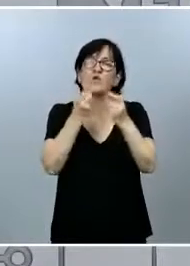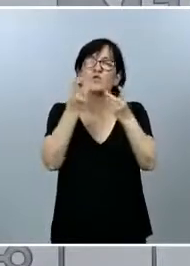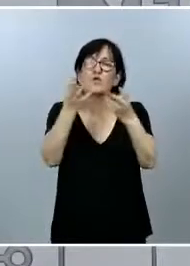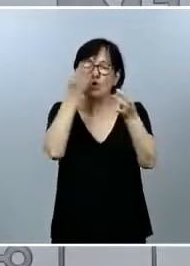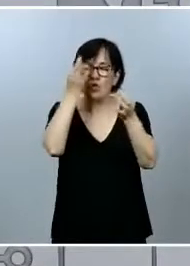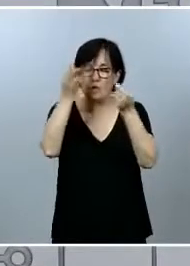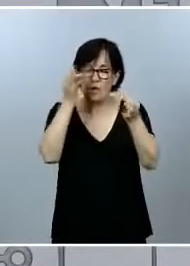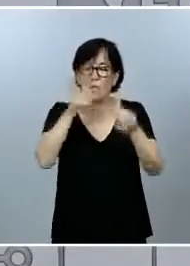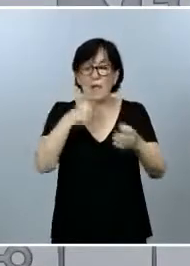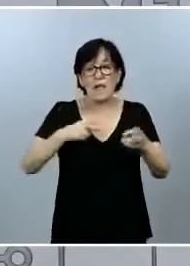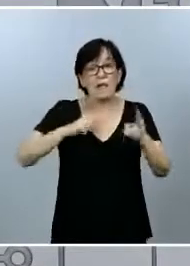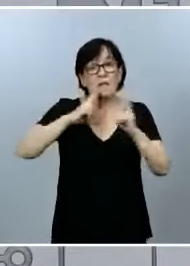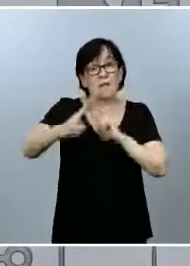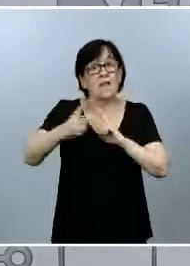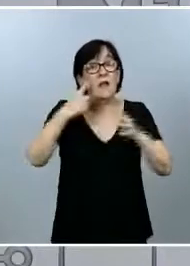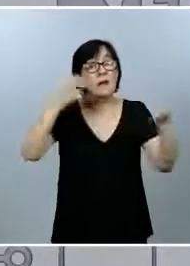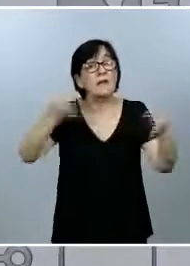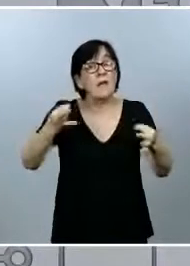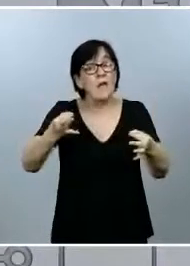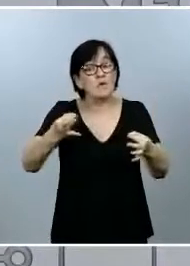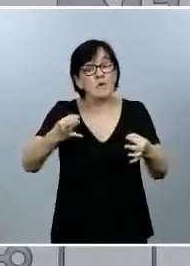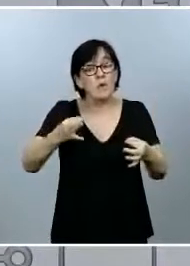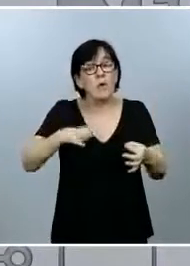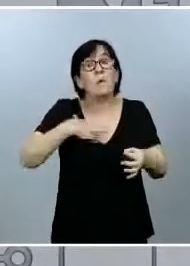respuesta del riesgo real que puede suponer.